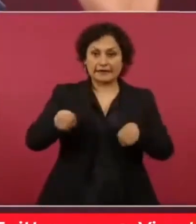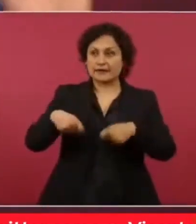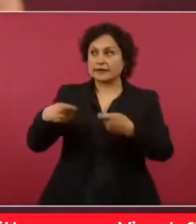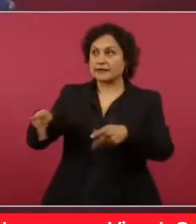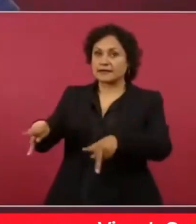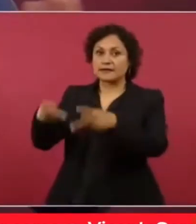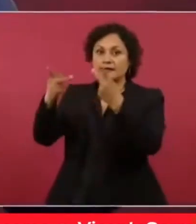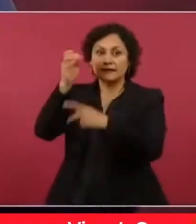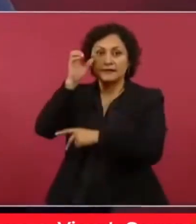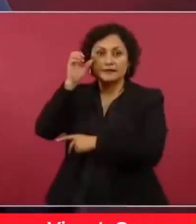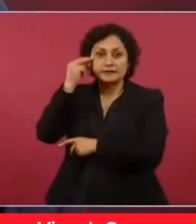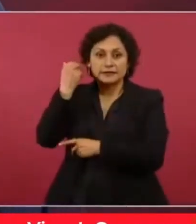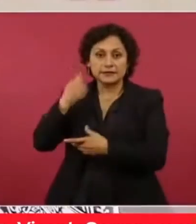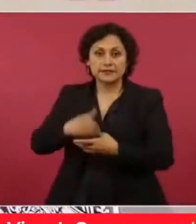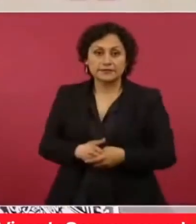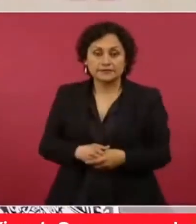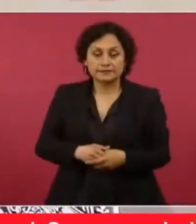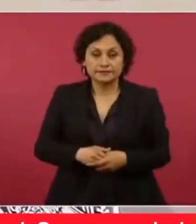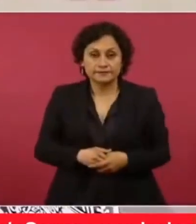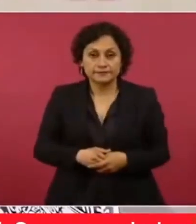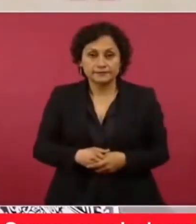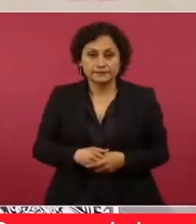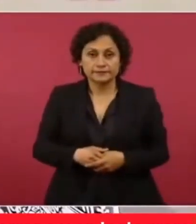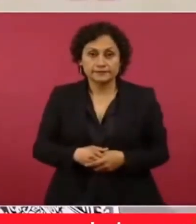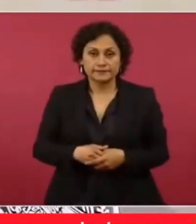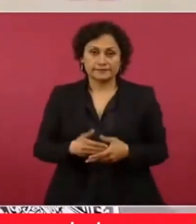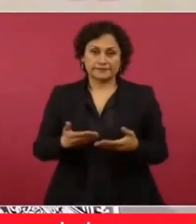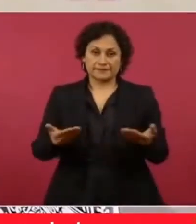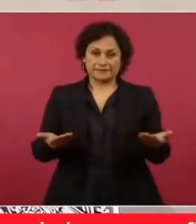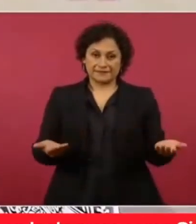no hay patria.